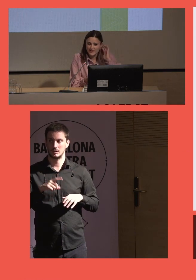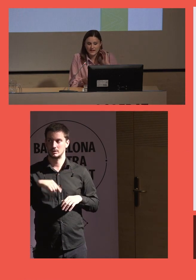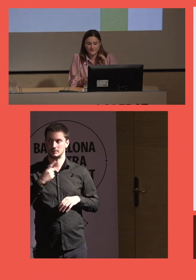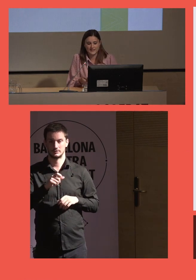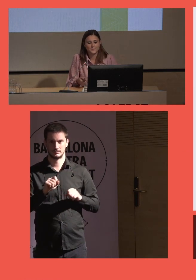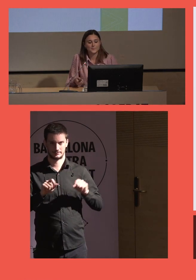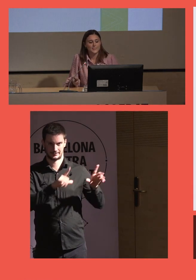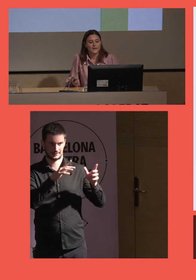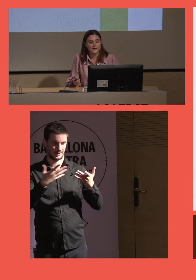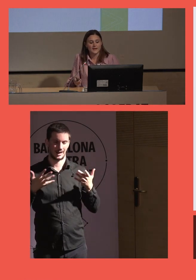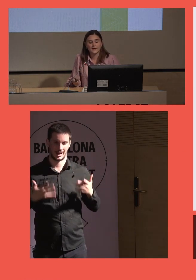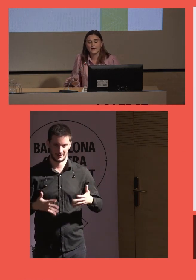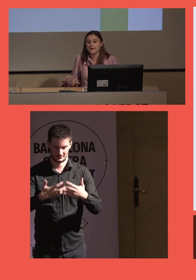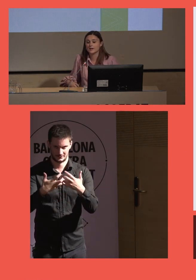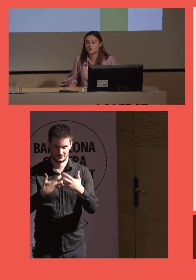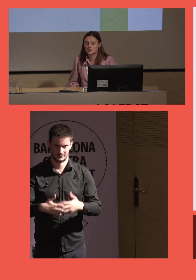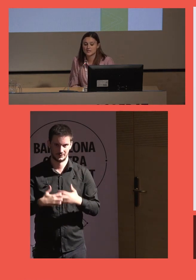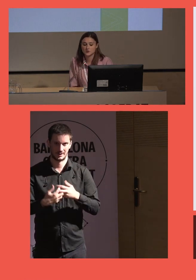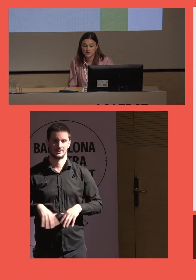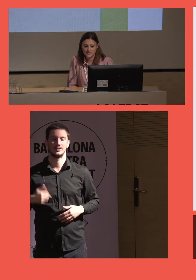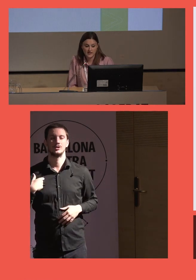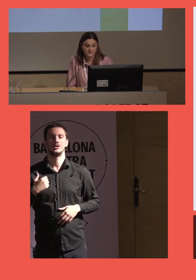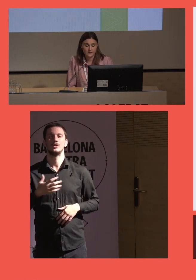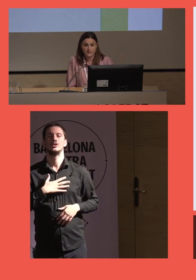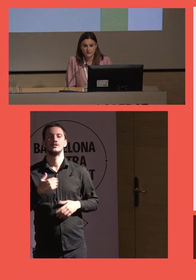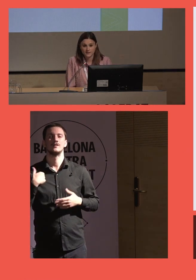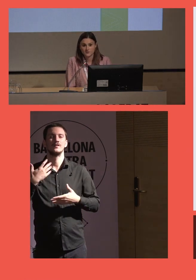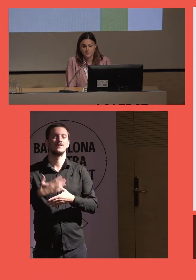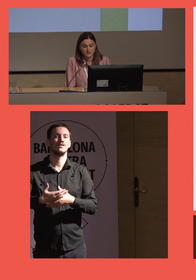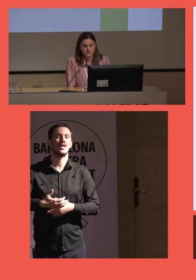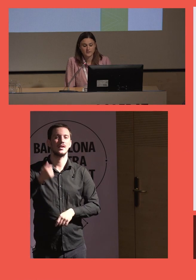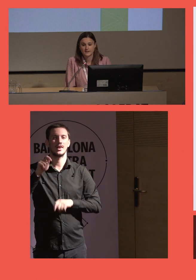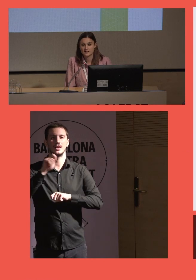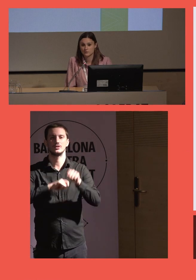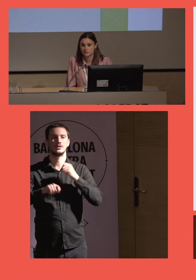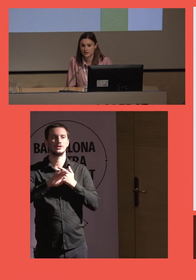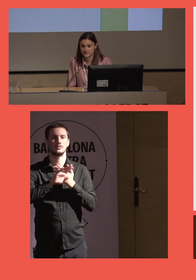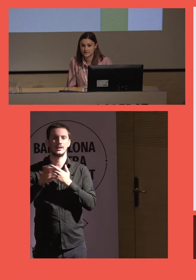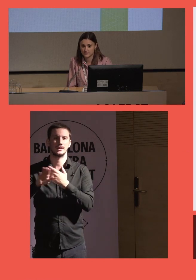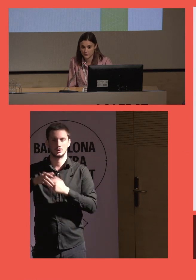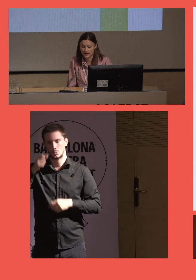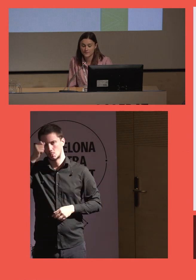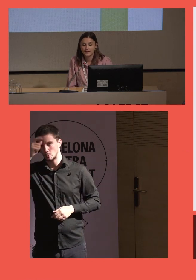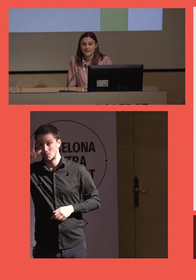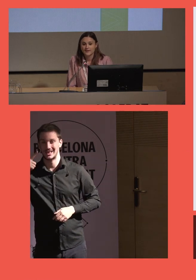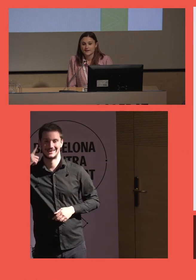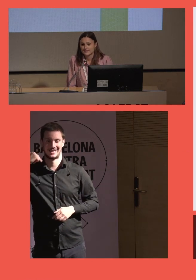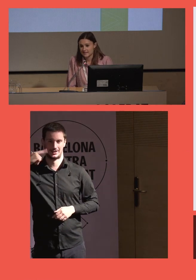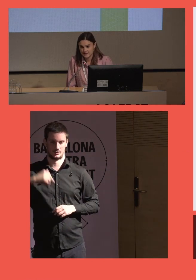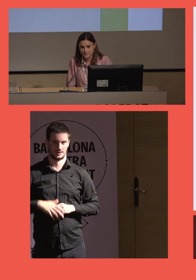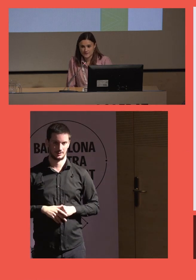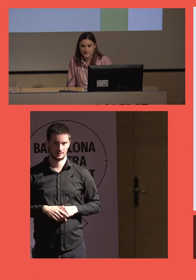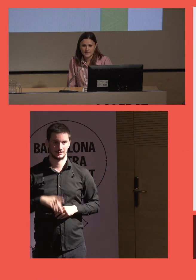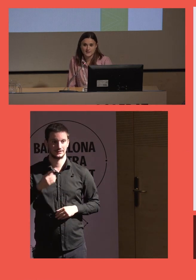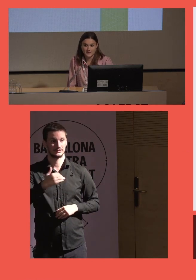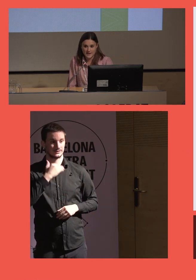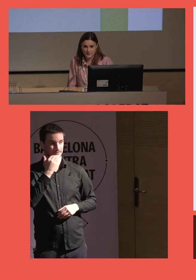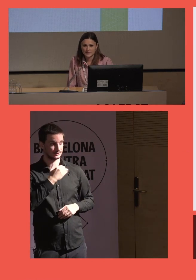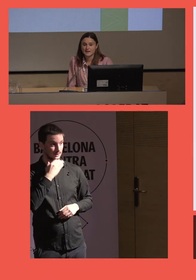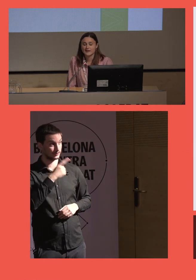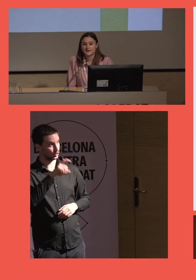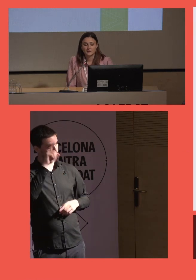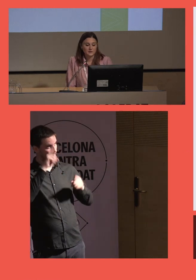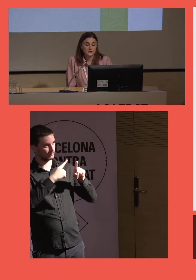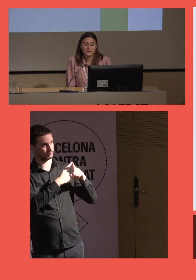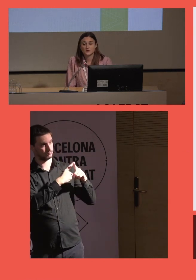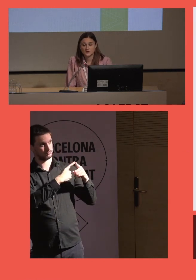la... Ah, vale. Sí, funciona, venga. Nosotras somos la Federación de Asociaciones Vecinales y Culturales de Teruel. Ya sé que me vais a decir, vaya